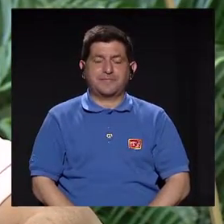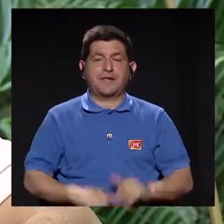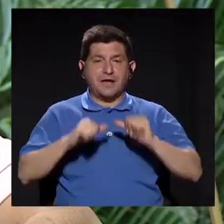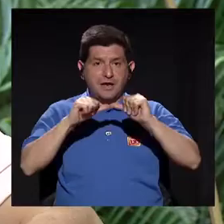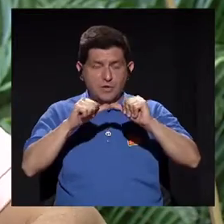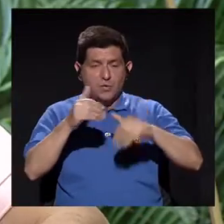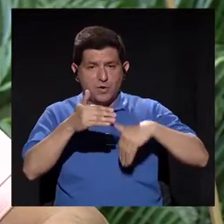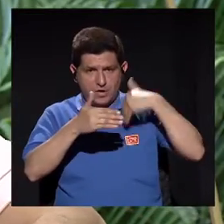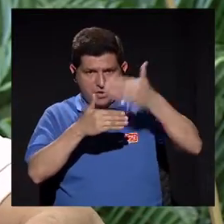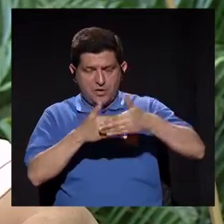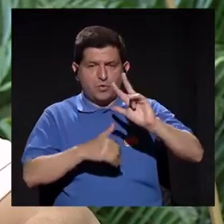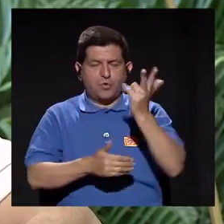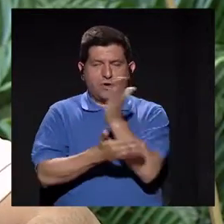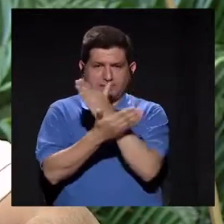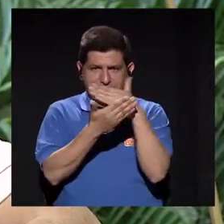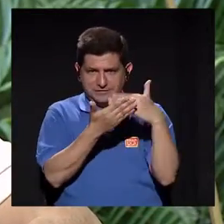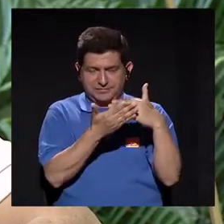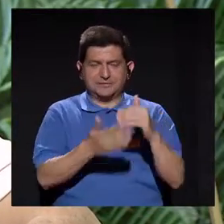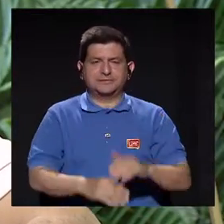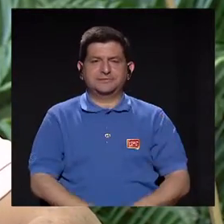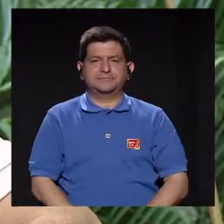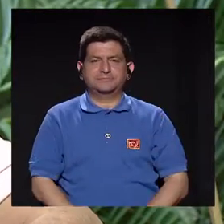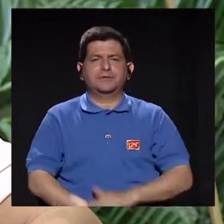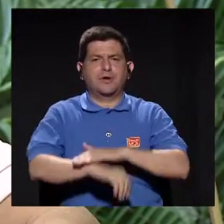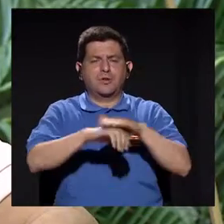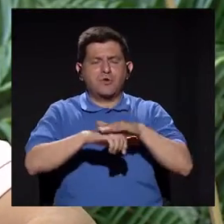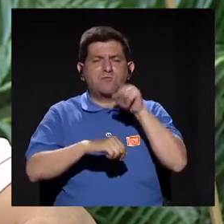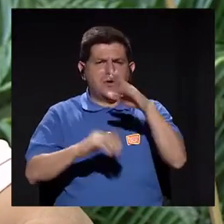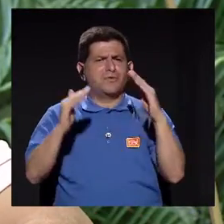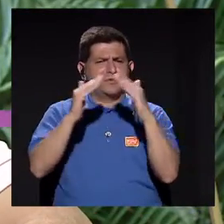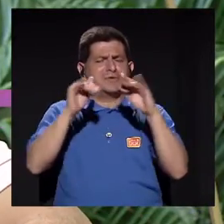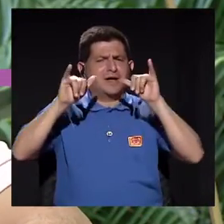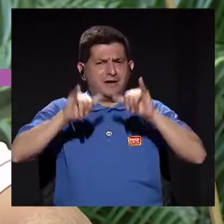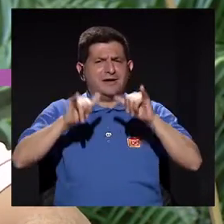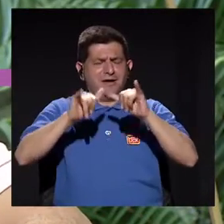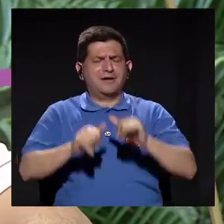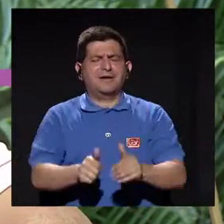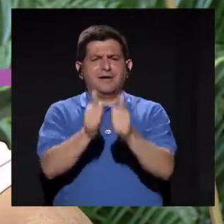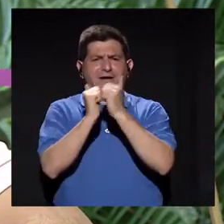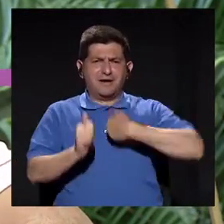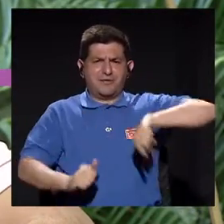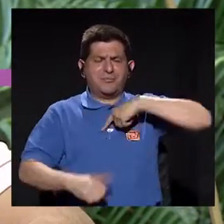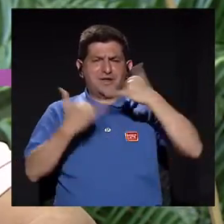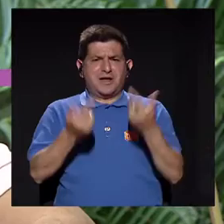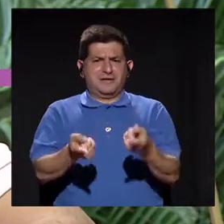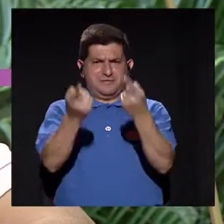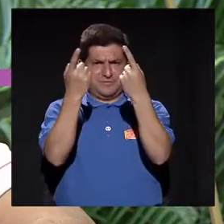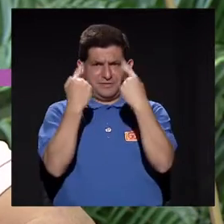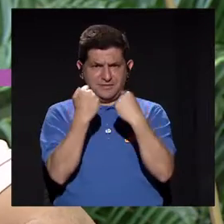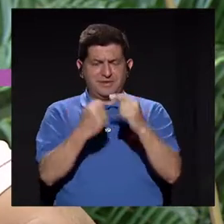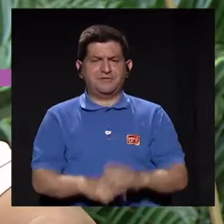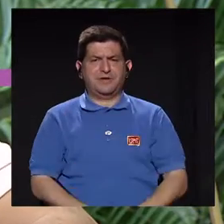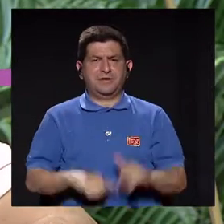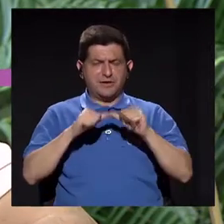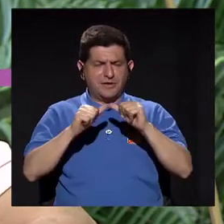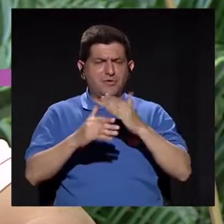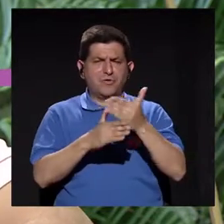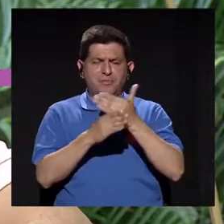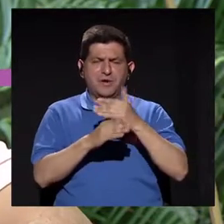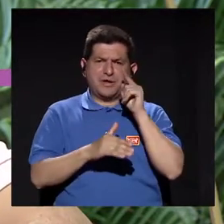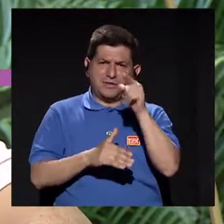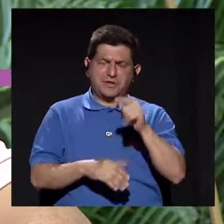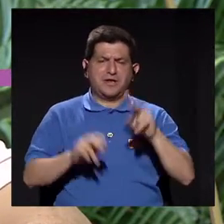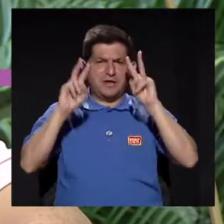para retomar el tercer bloque. Y por favor, allá en sus casas, quédense con nosotros y ya casi regresamos para seguir